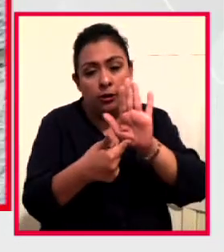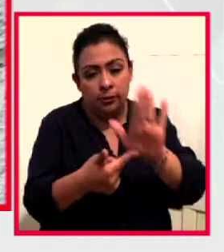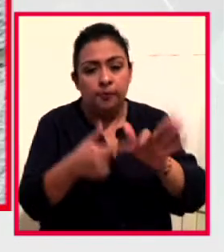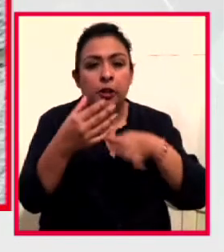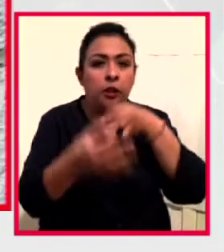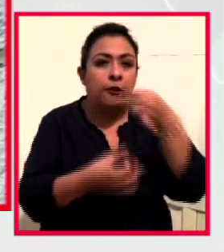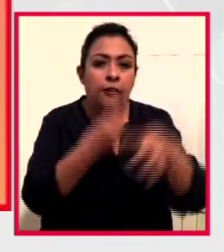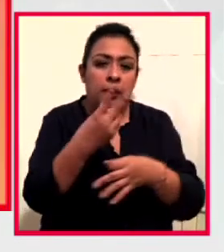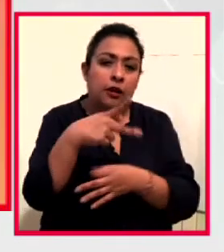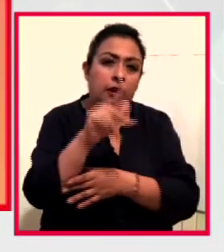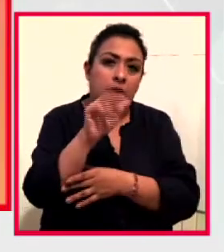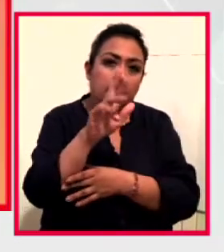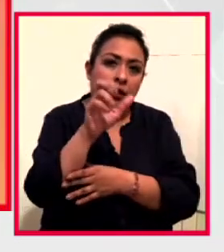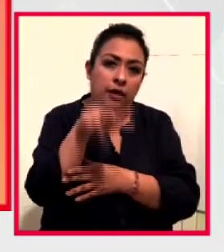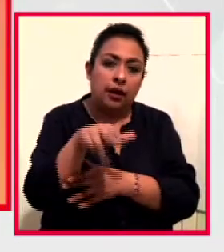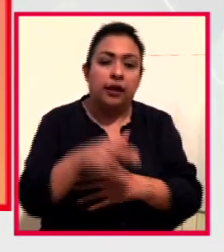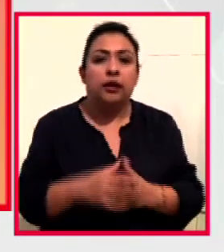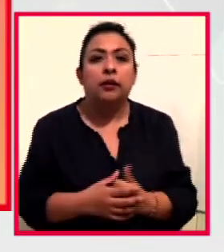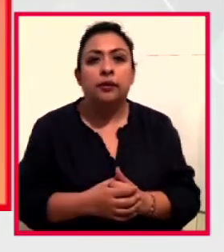Karen Rivera.